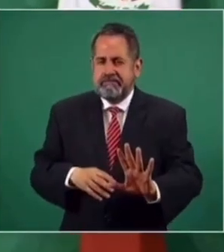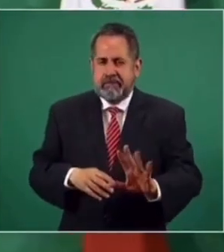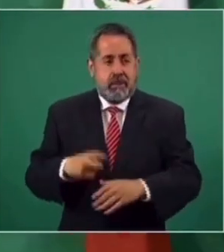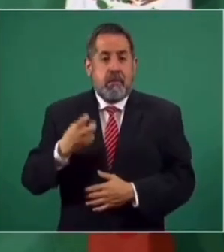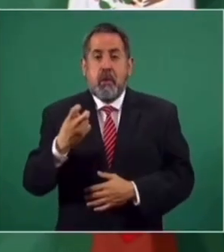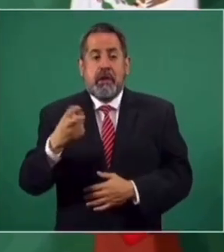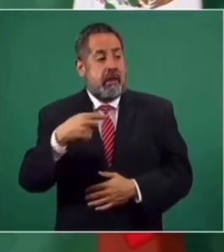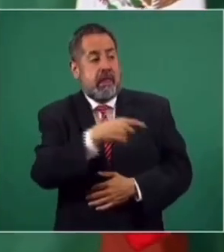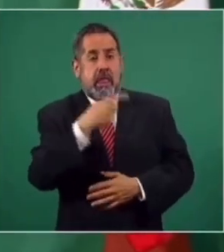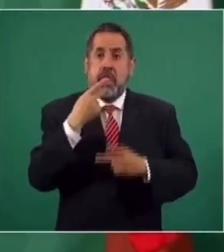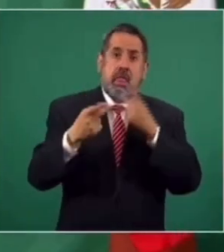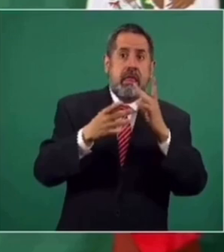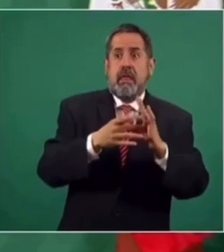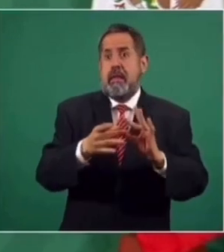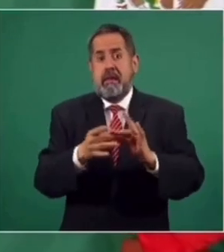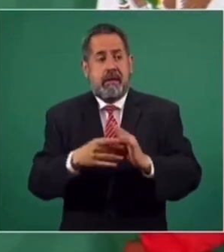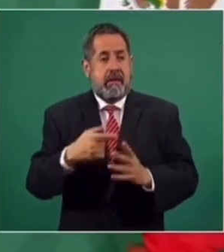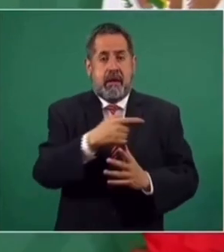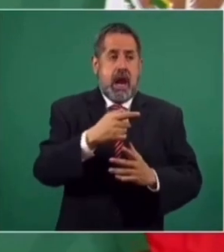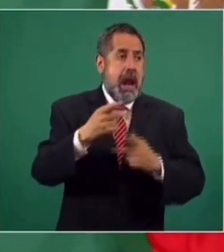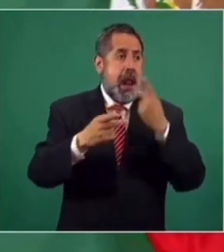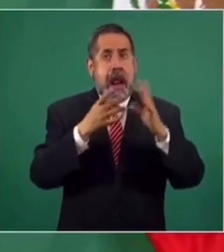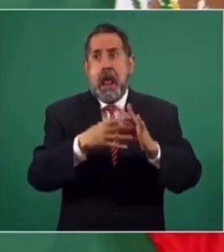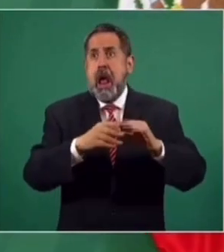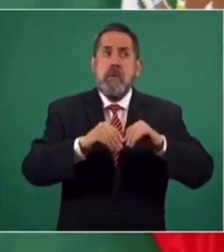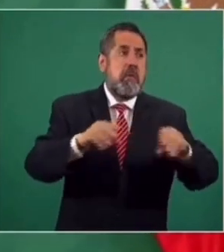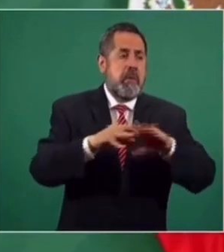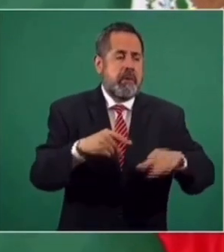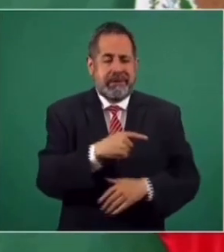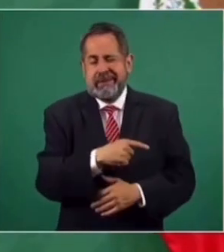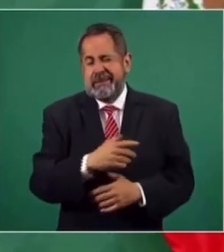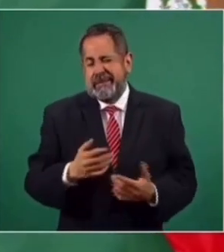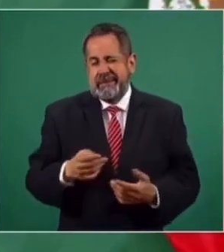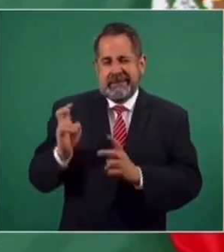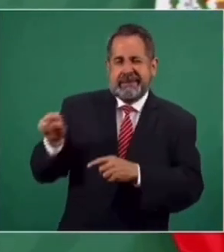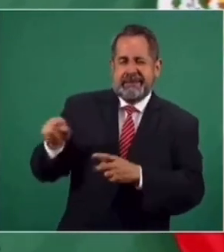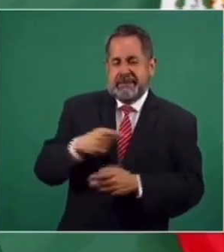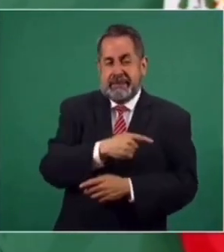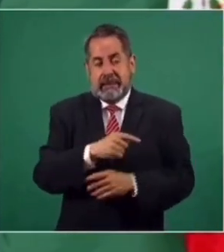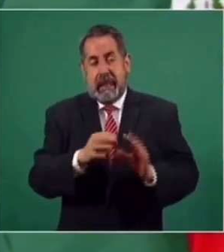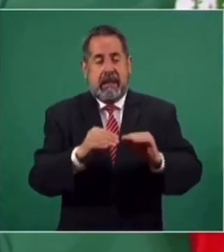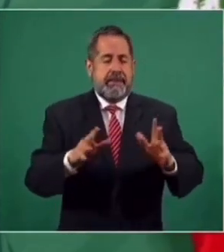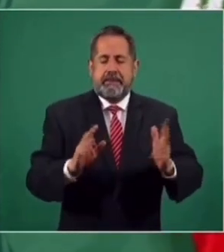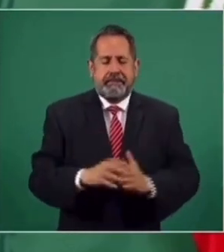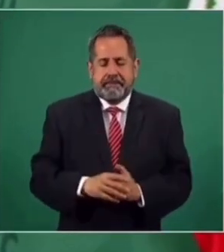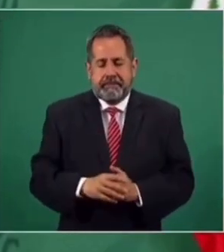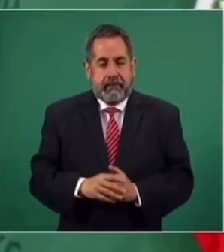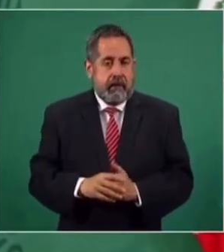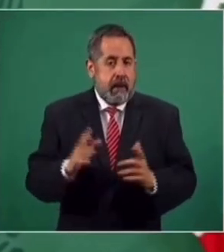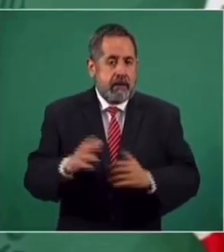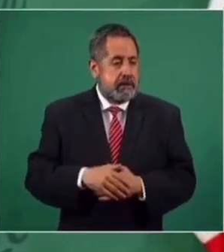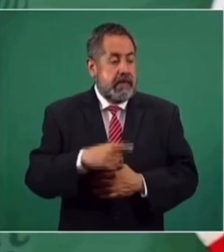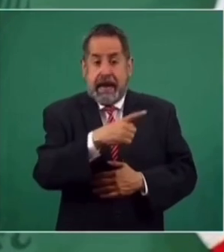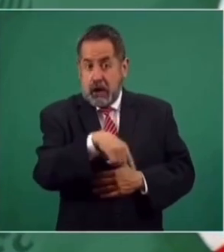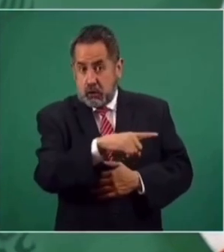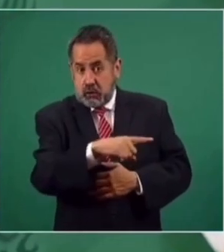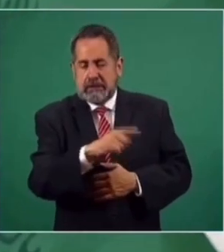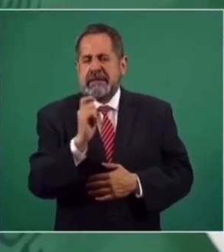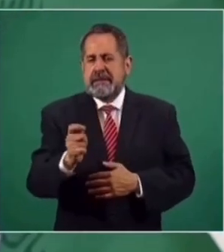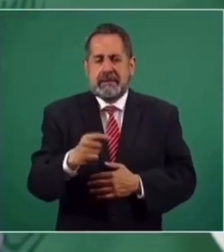tanta publicidad sobre este caso, pues son los que han apostado